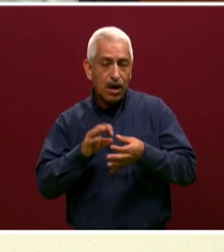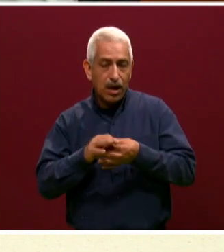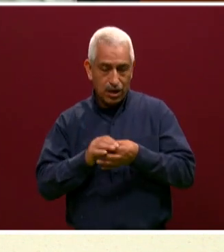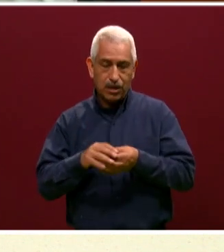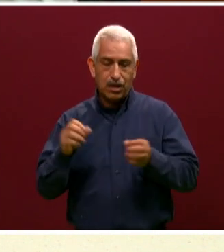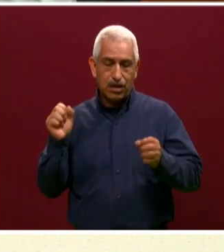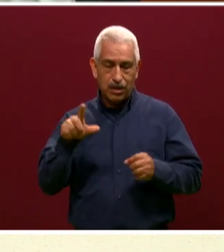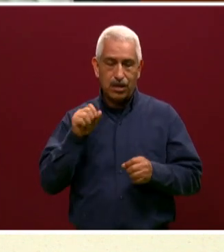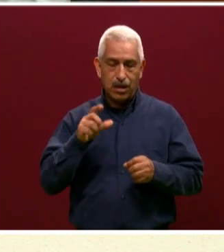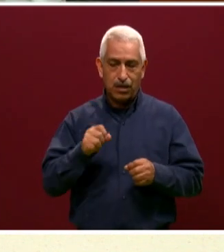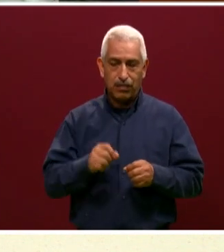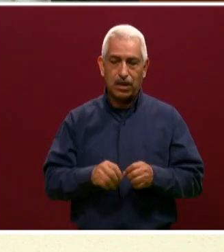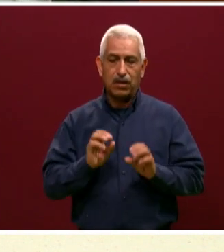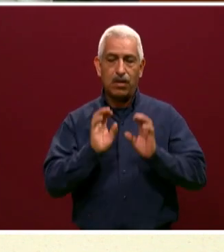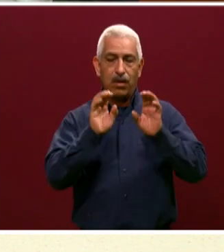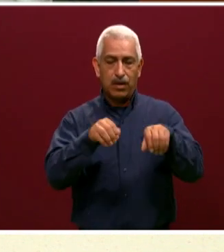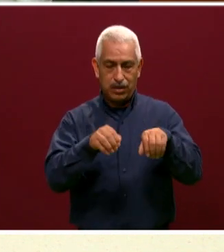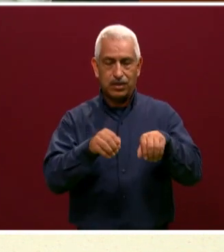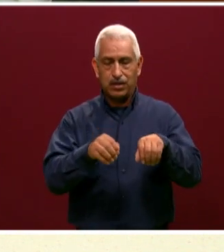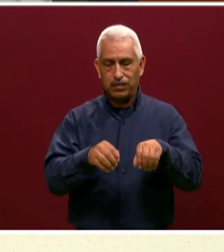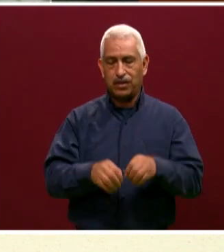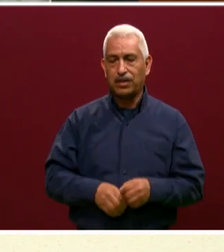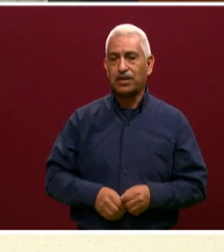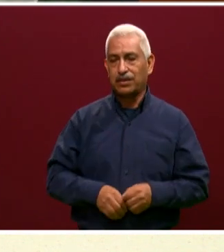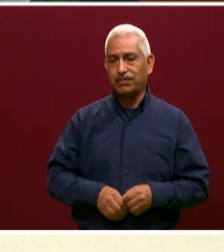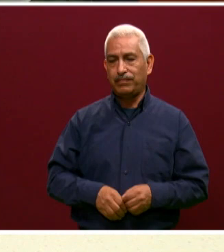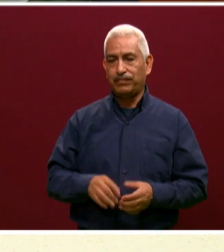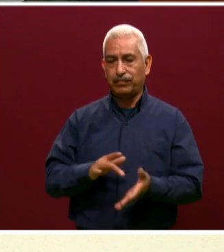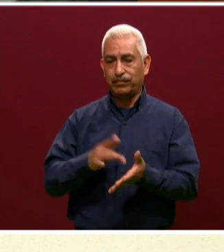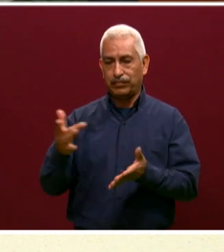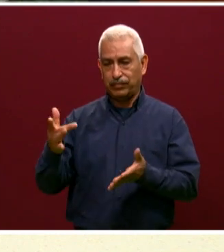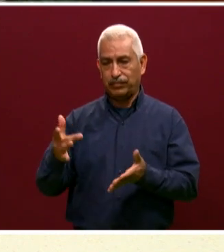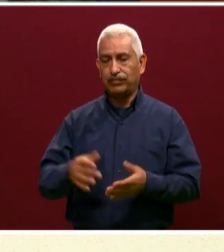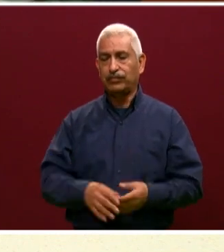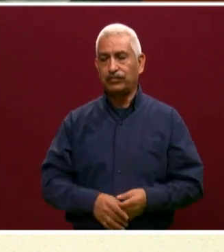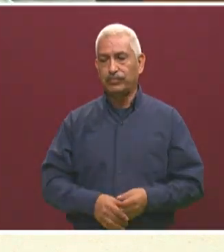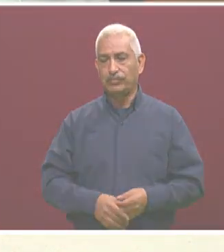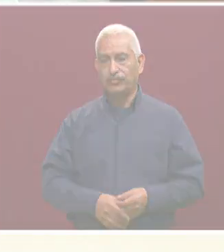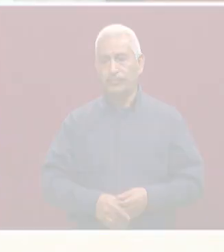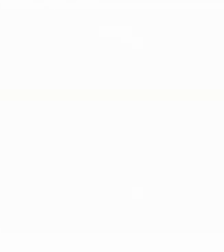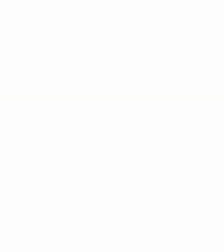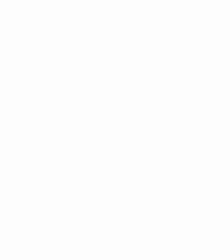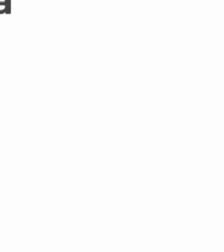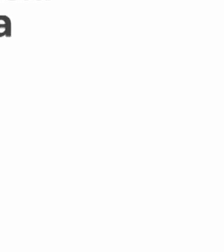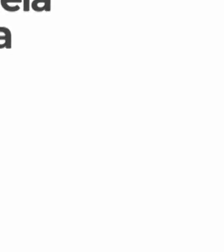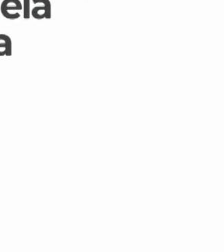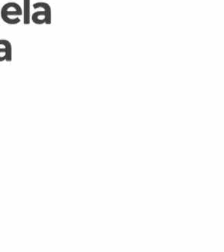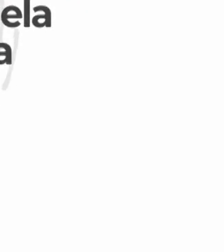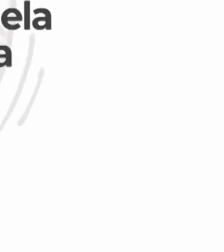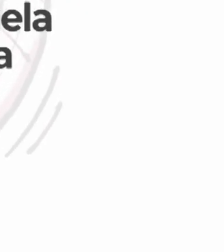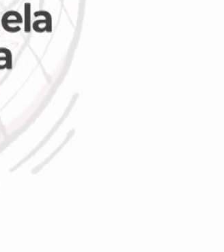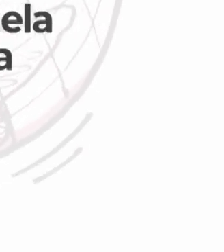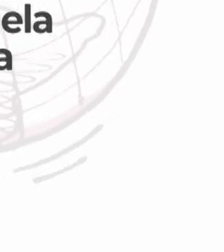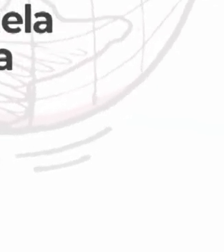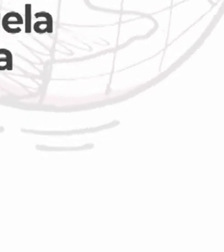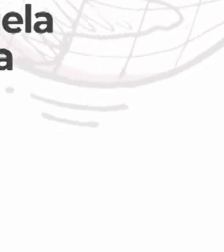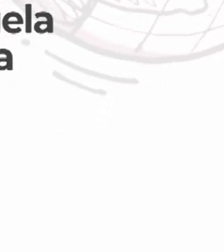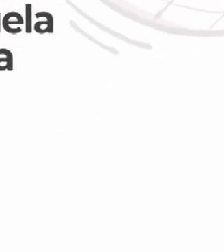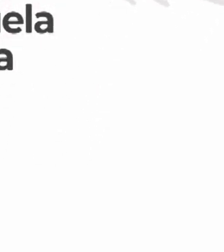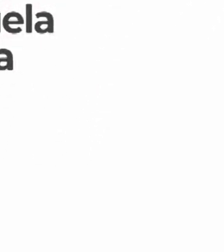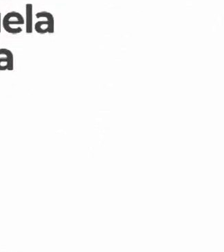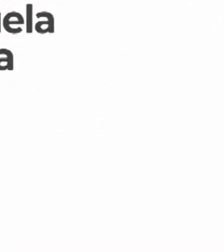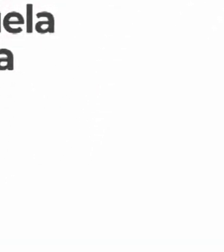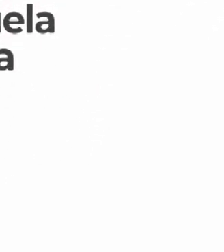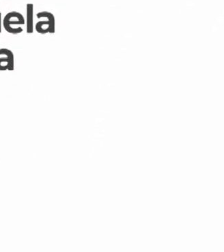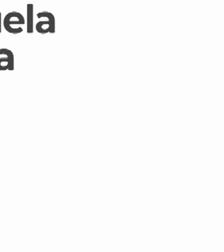mañana en punto de las 12 de la A a Z Puebla en casa. Que pasen buena tarde. Gracias. Gracias. Gracias. La modernización de nuestras escuelas tiene como